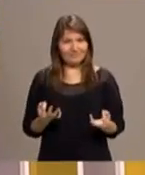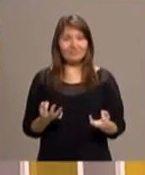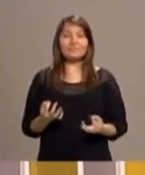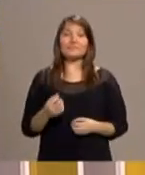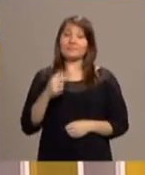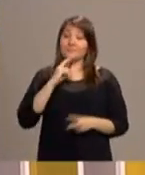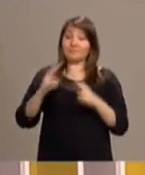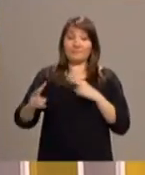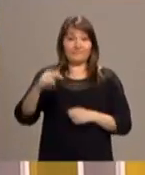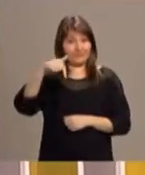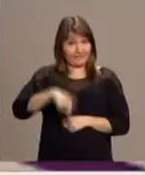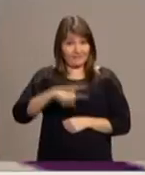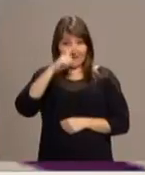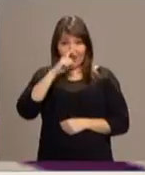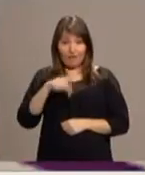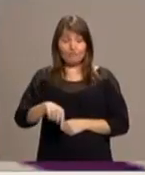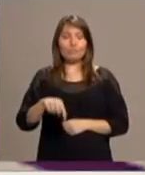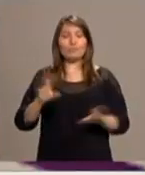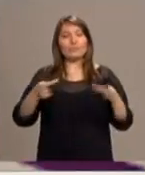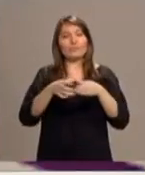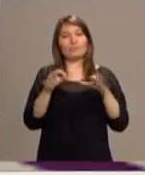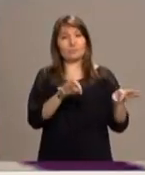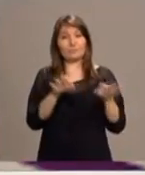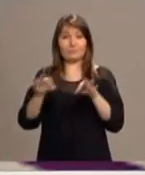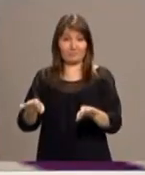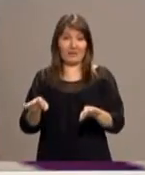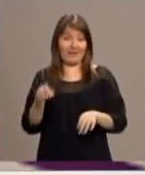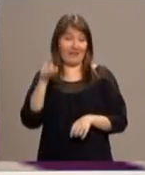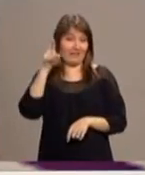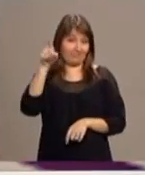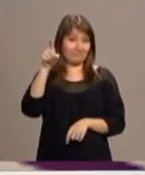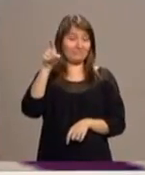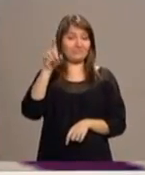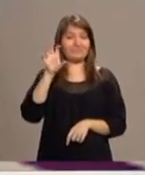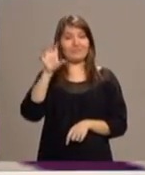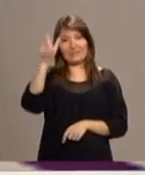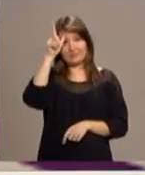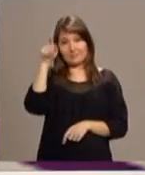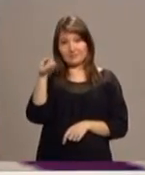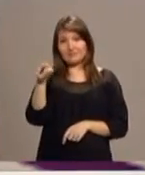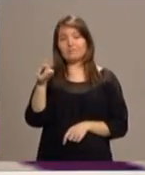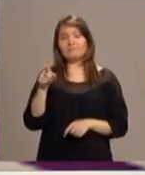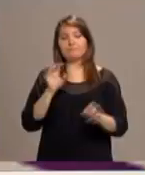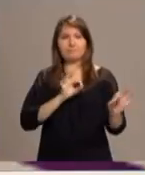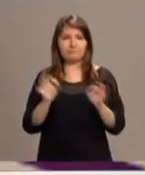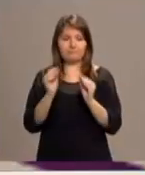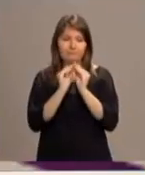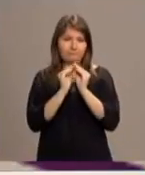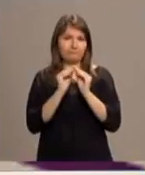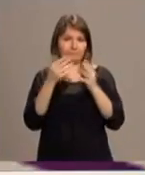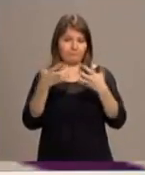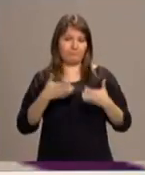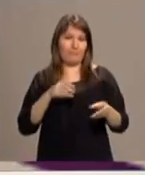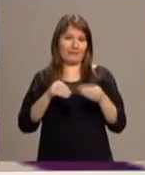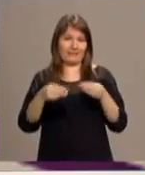este año el grupo que lo preparó inicialmente, que preparó inicialmente los materiales para este